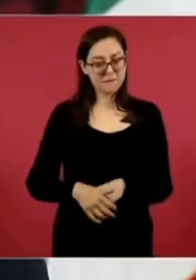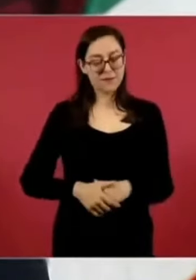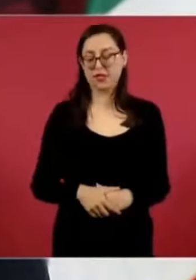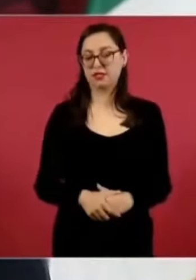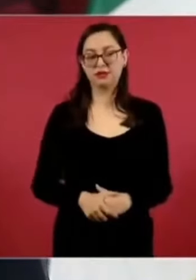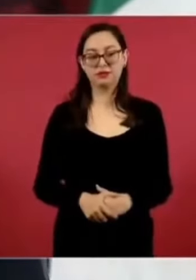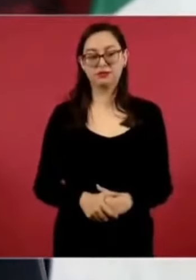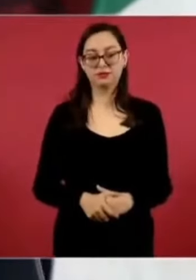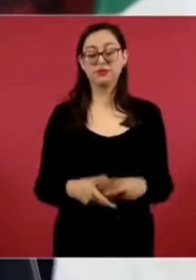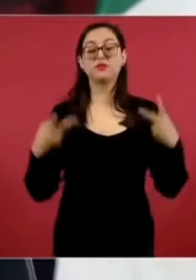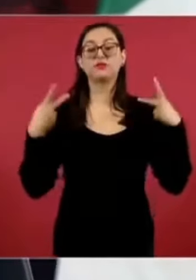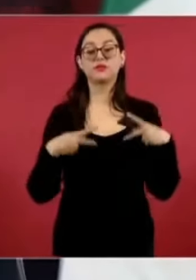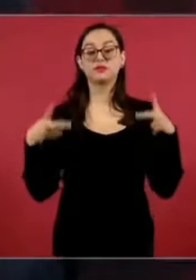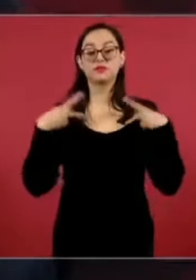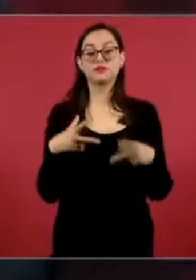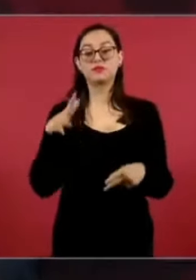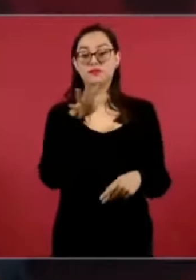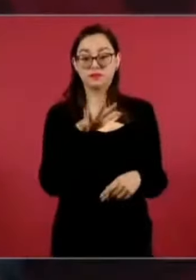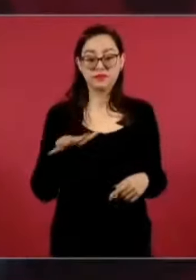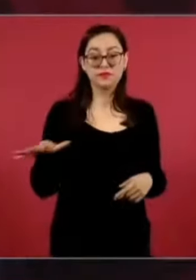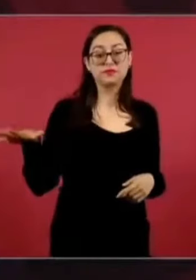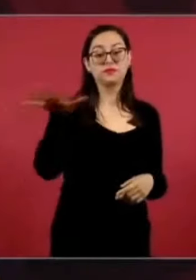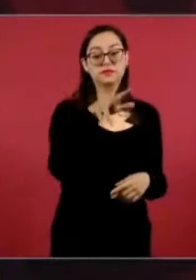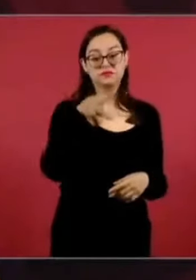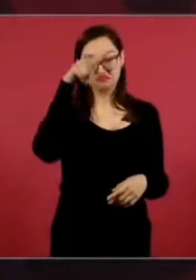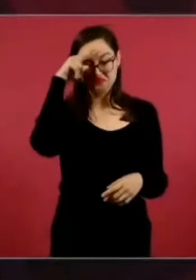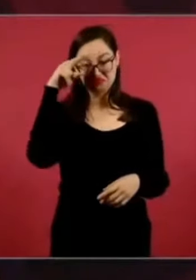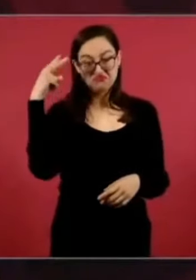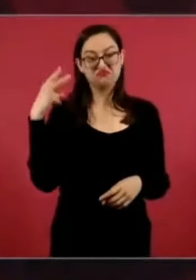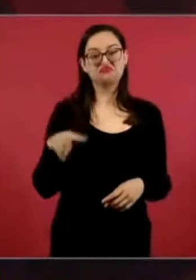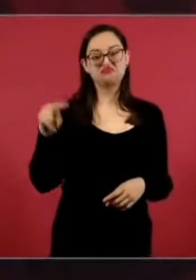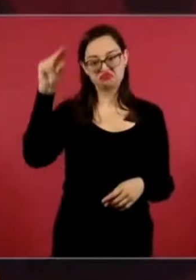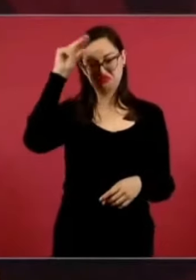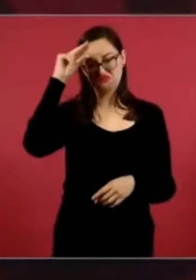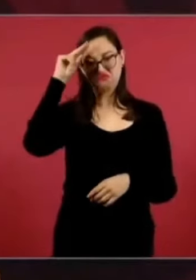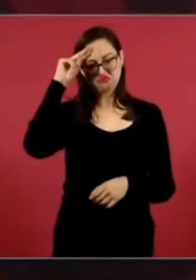El pueblo de México es muy responsable.